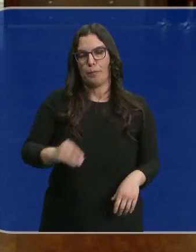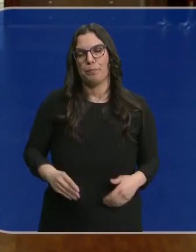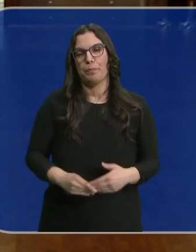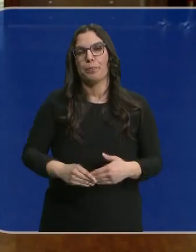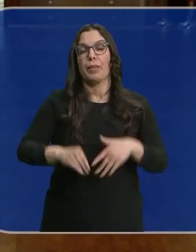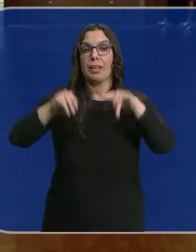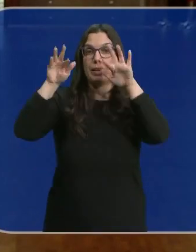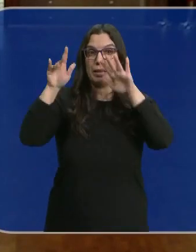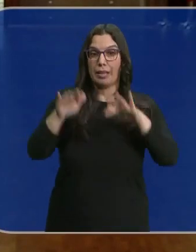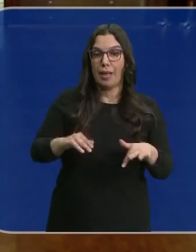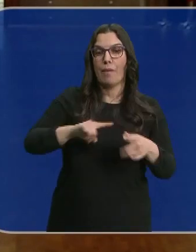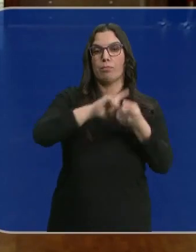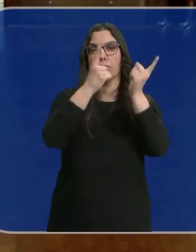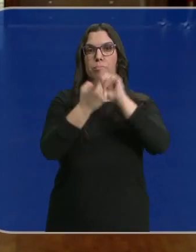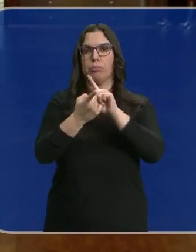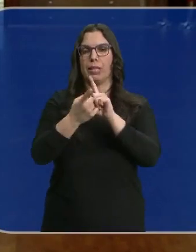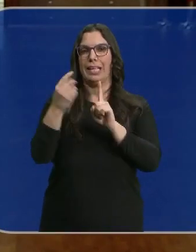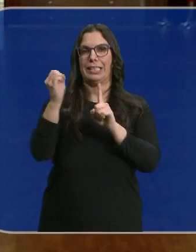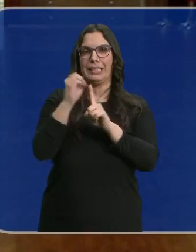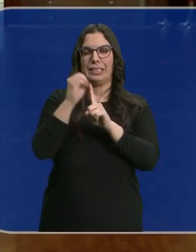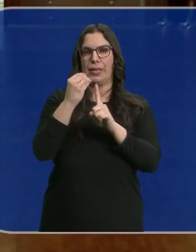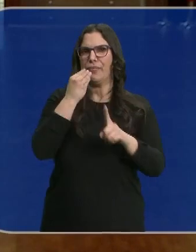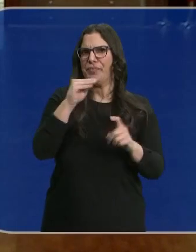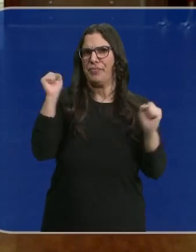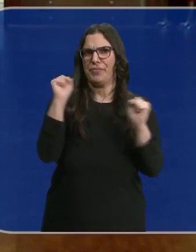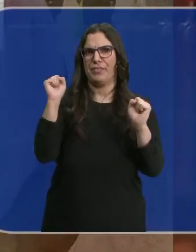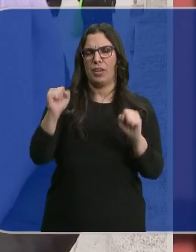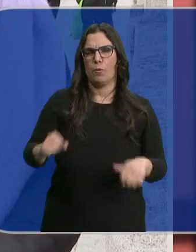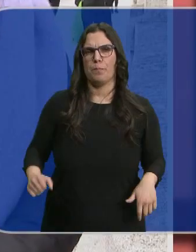hielo. La nieve ha dado paso a temperaturas gélidas. En Eca Moreno.